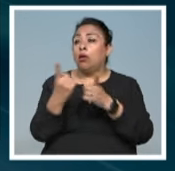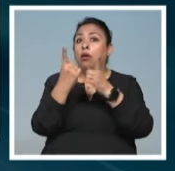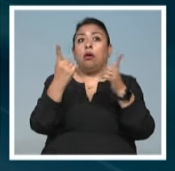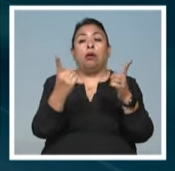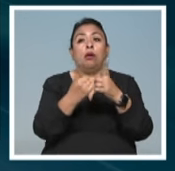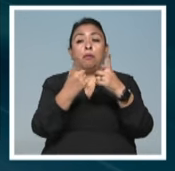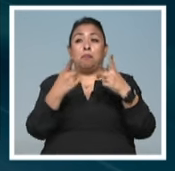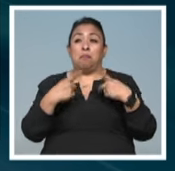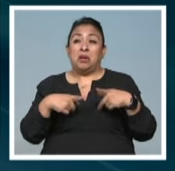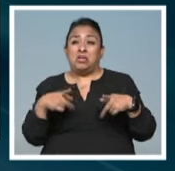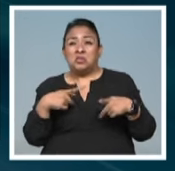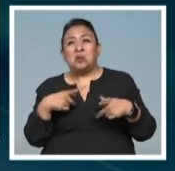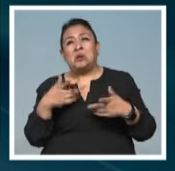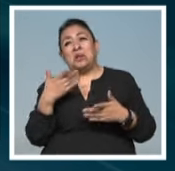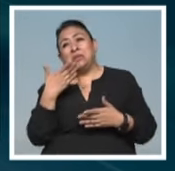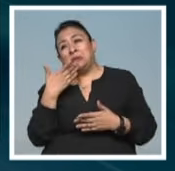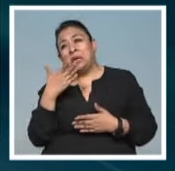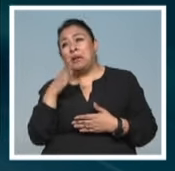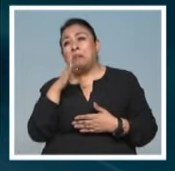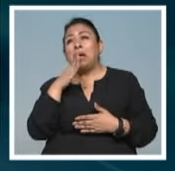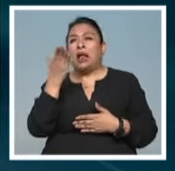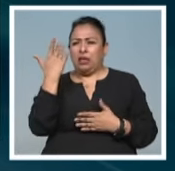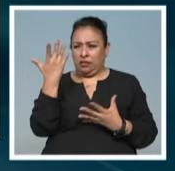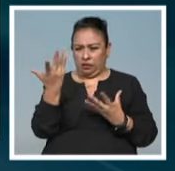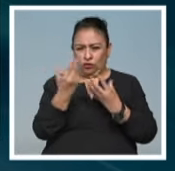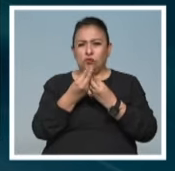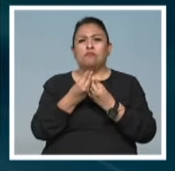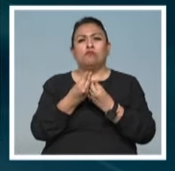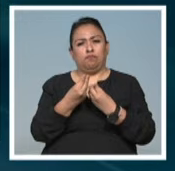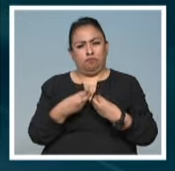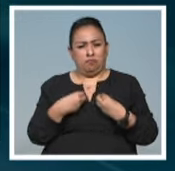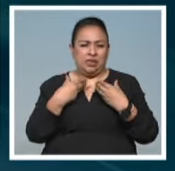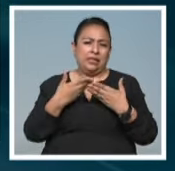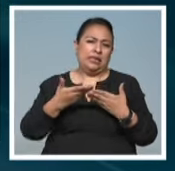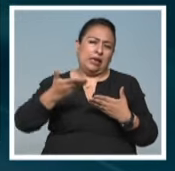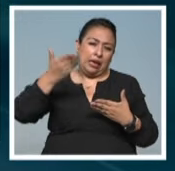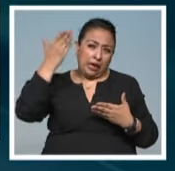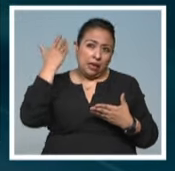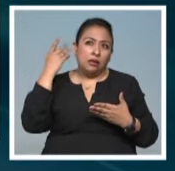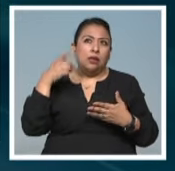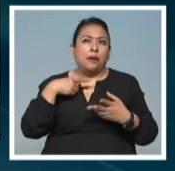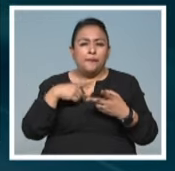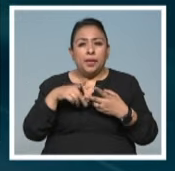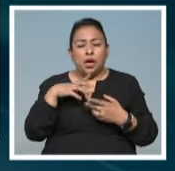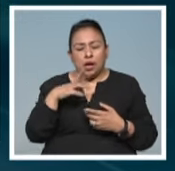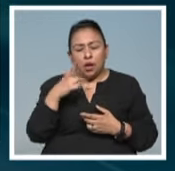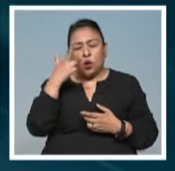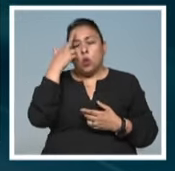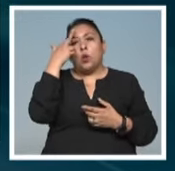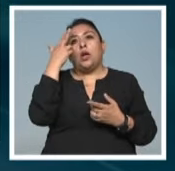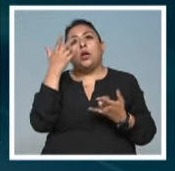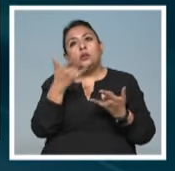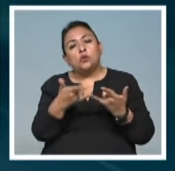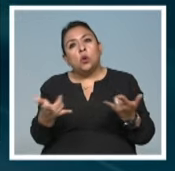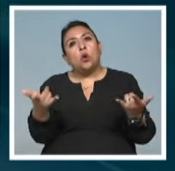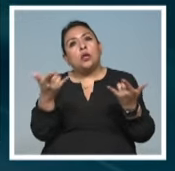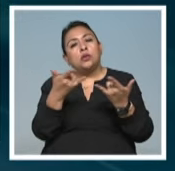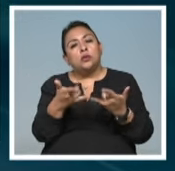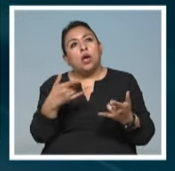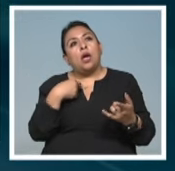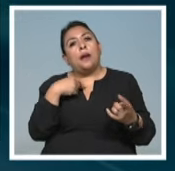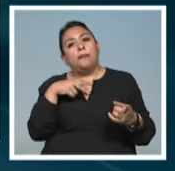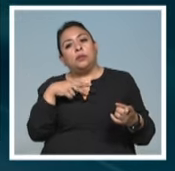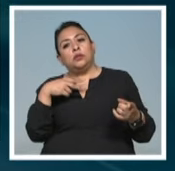personas que, para bien o para mal, fueron parte de su pasado, dando pie a recuerdos y anécdotas que pondrán en